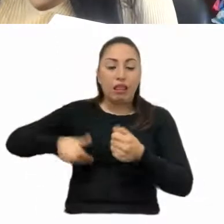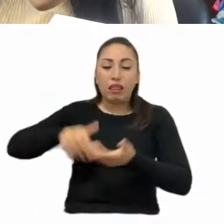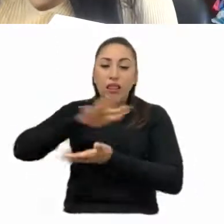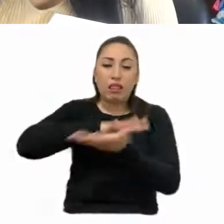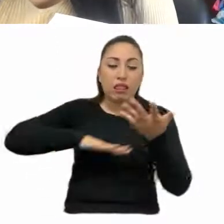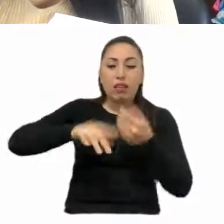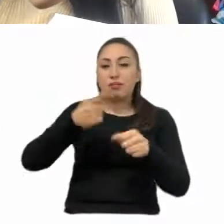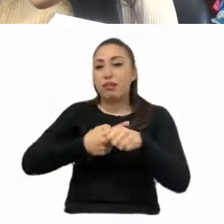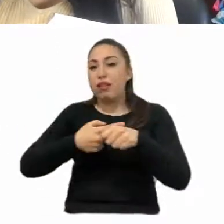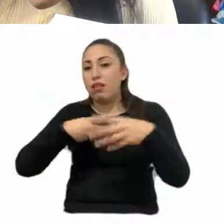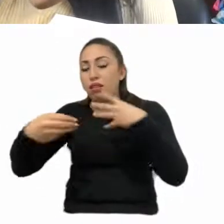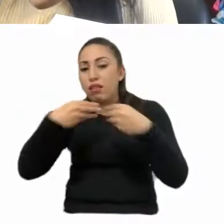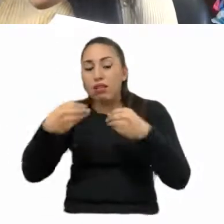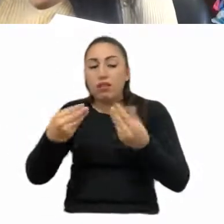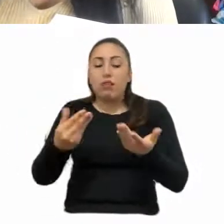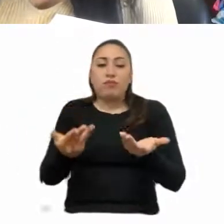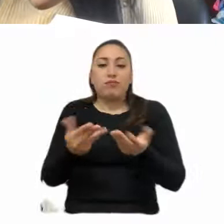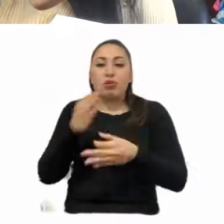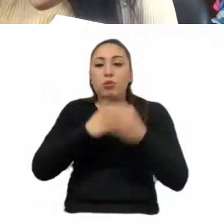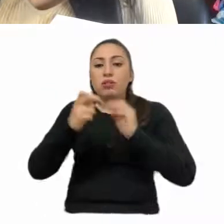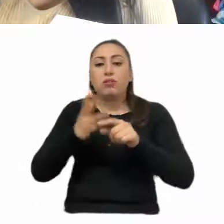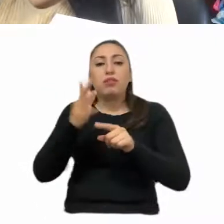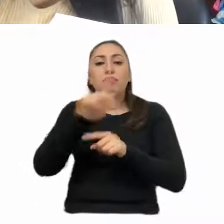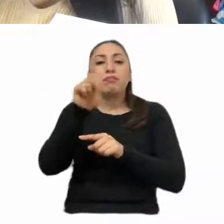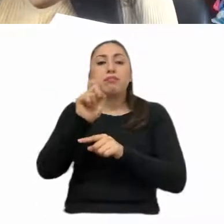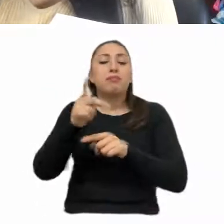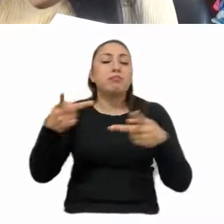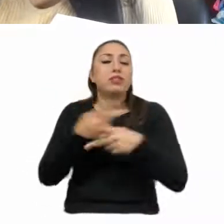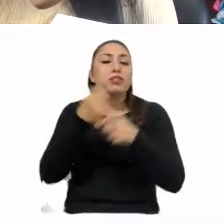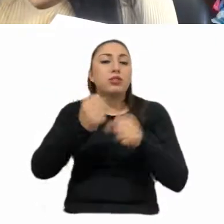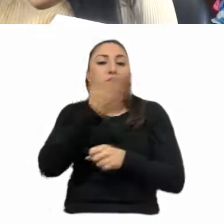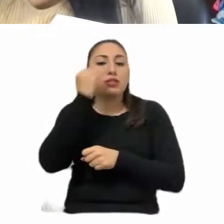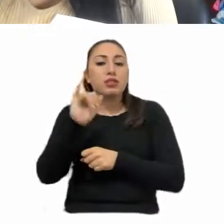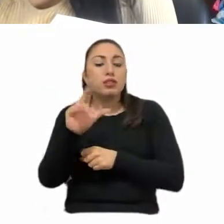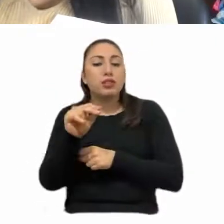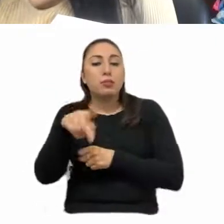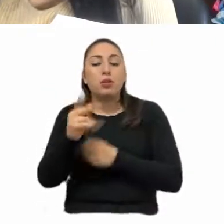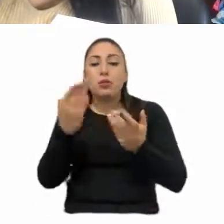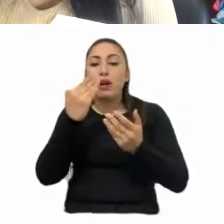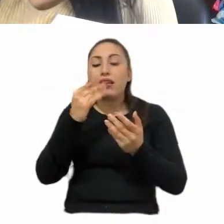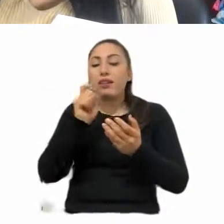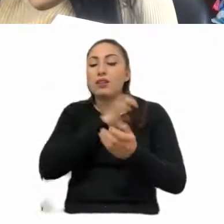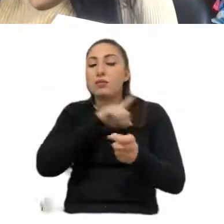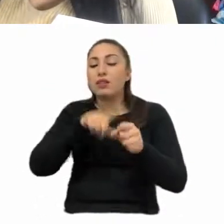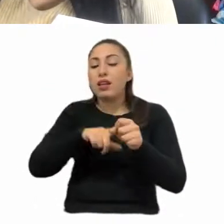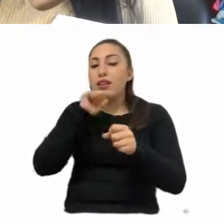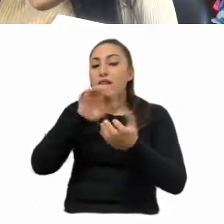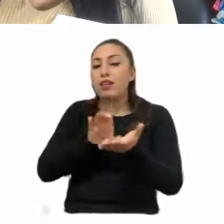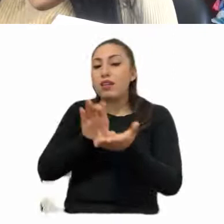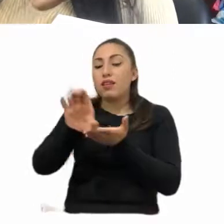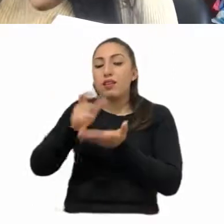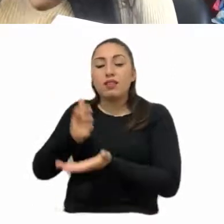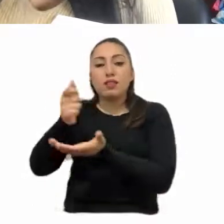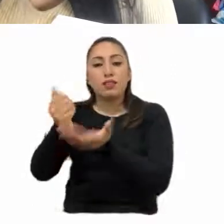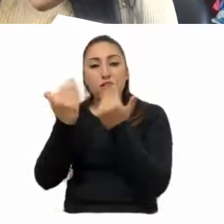contingencia, vuelvo a repetir que son hechos futuros, no se contempla una partida presupuestaria, o mejor dicho, no se, no